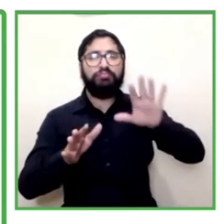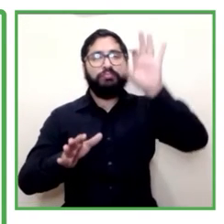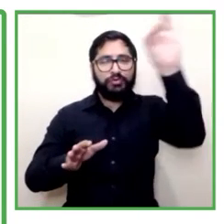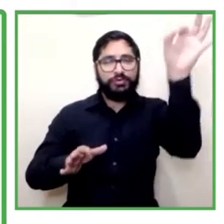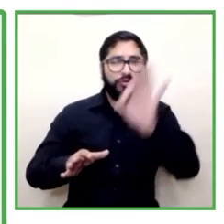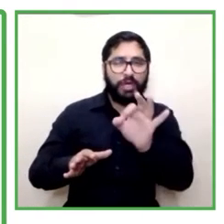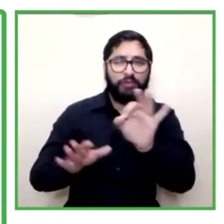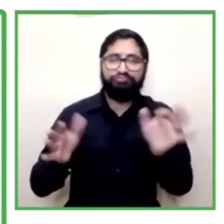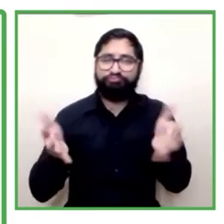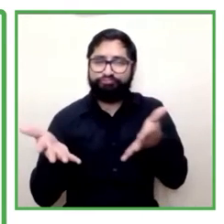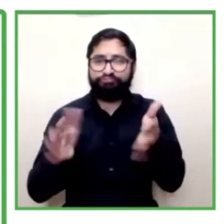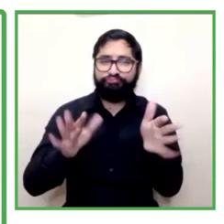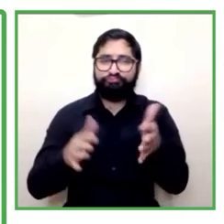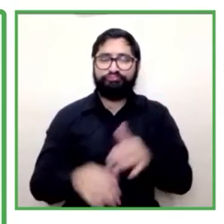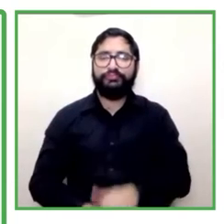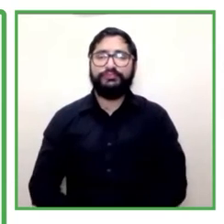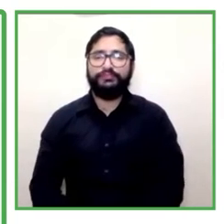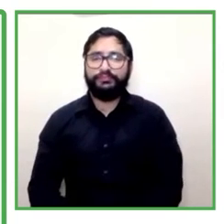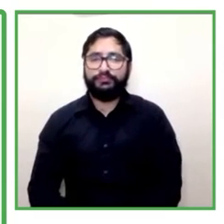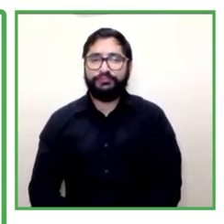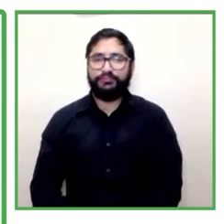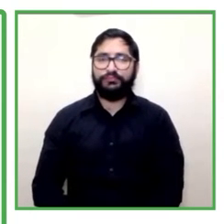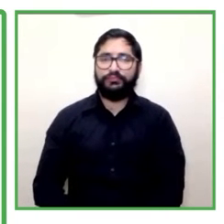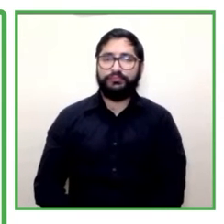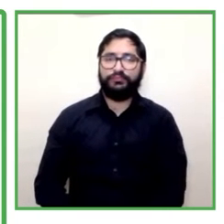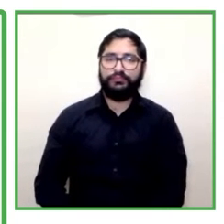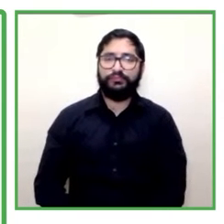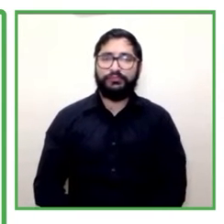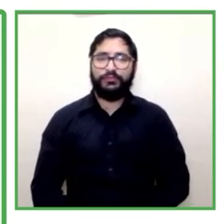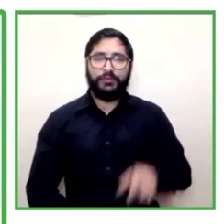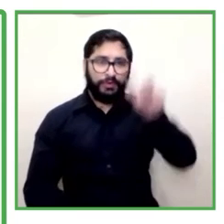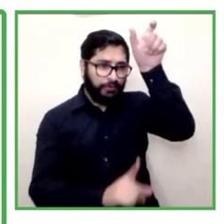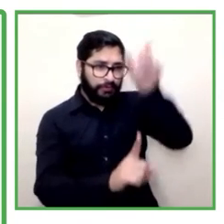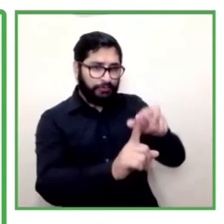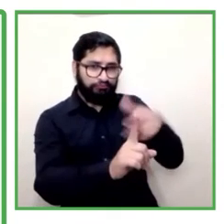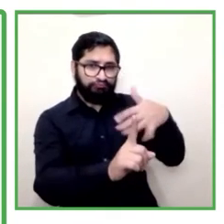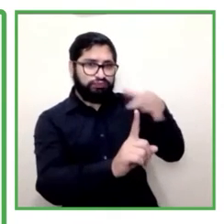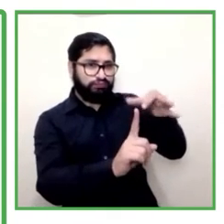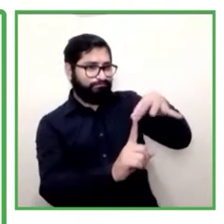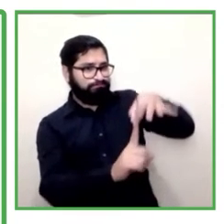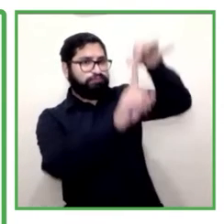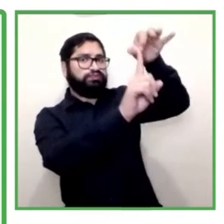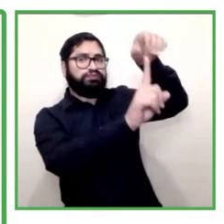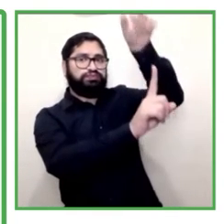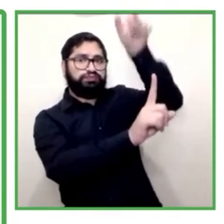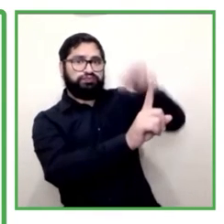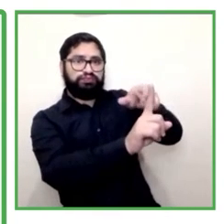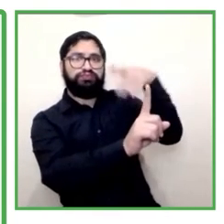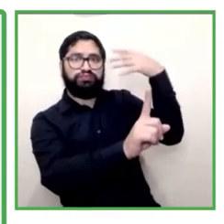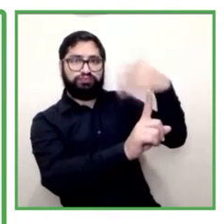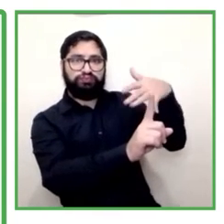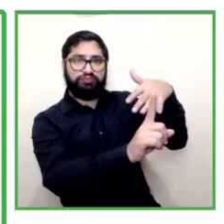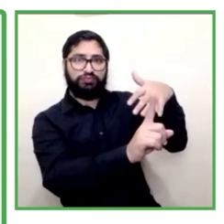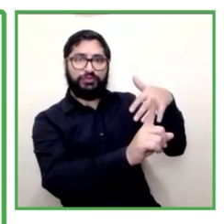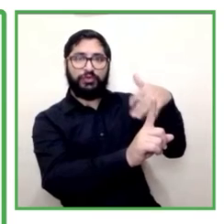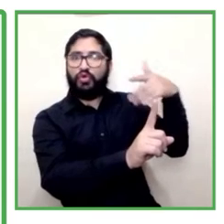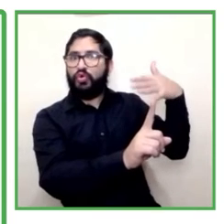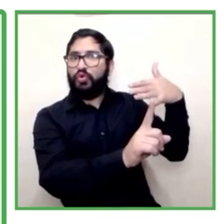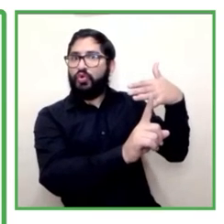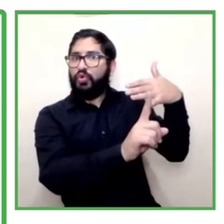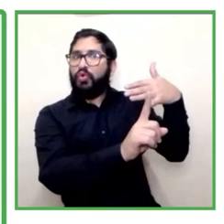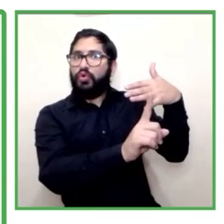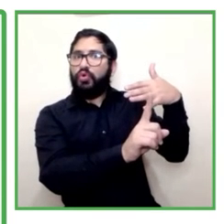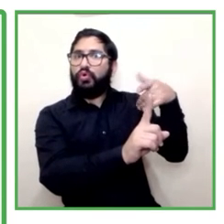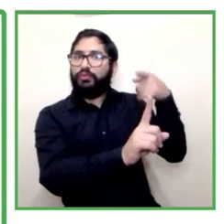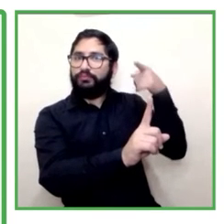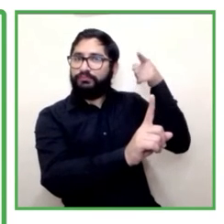por cada grupo o por cada especialidad un porcentaje exclusivo para nuestros aspirantes